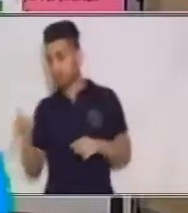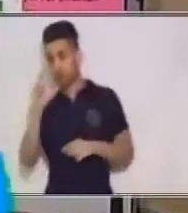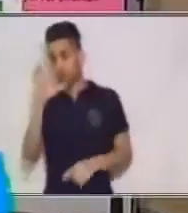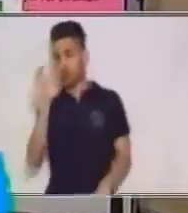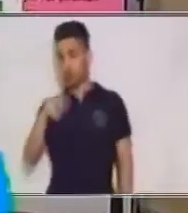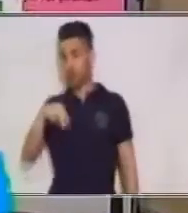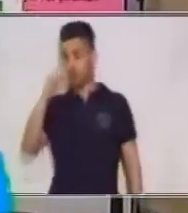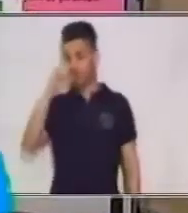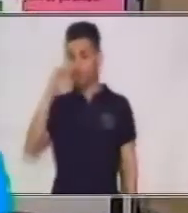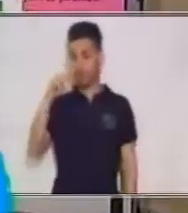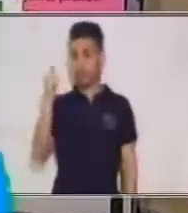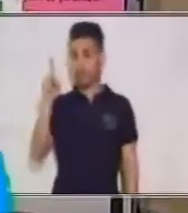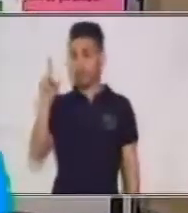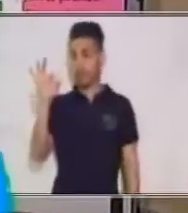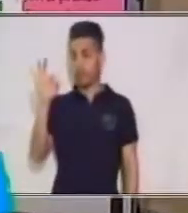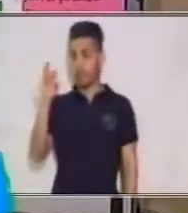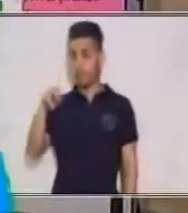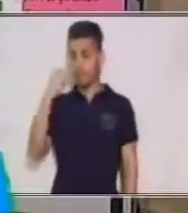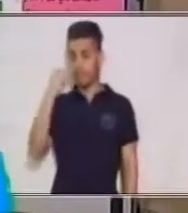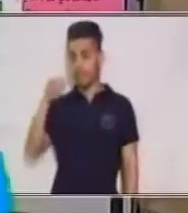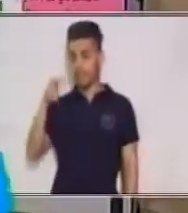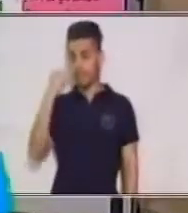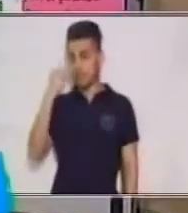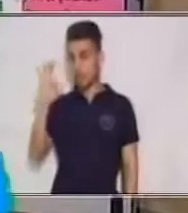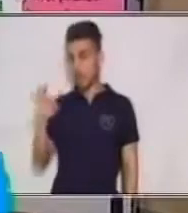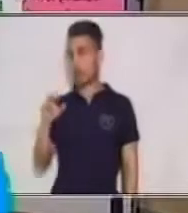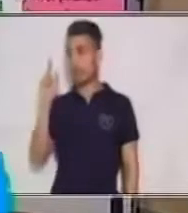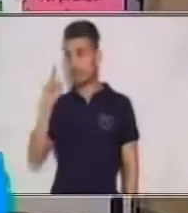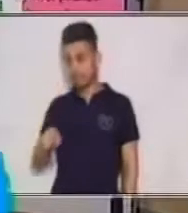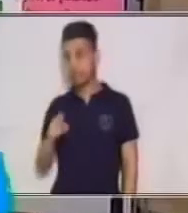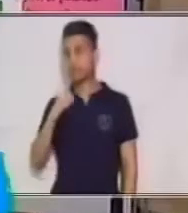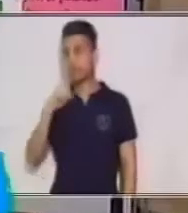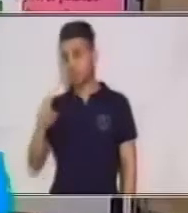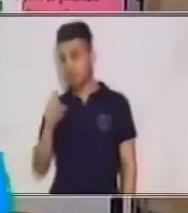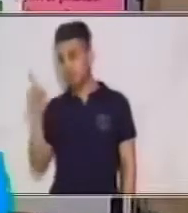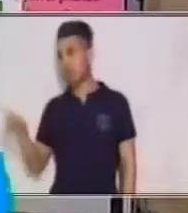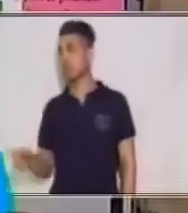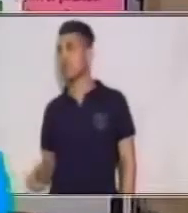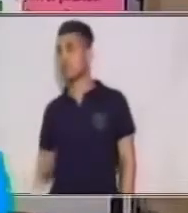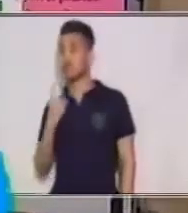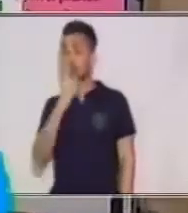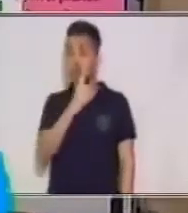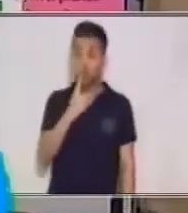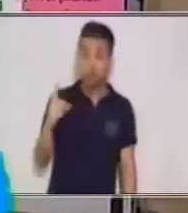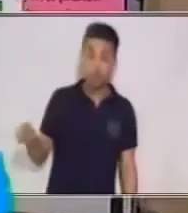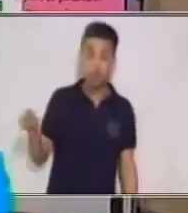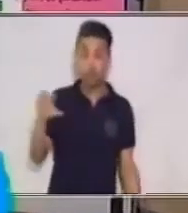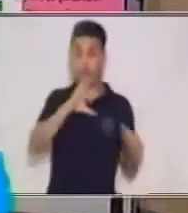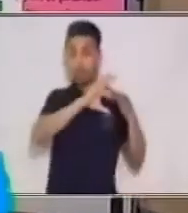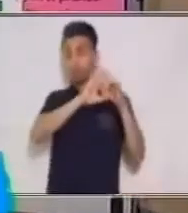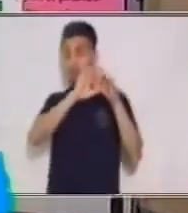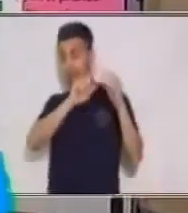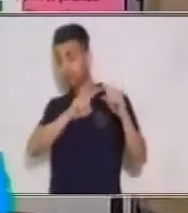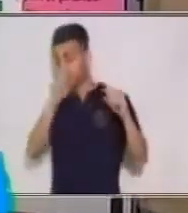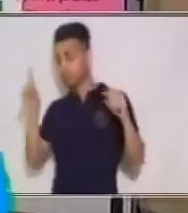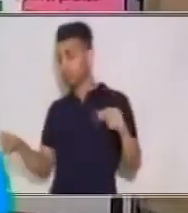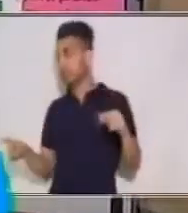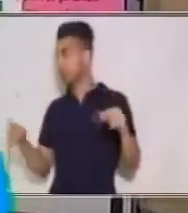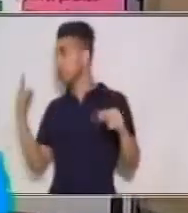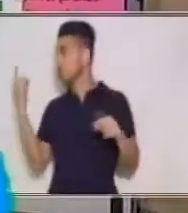porque eso es lo que nos están preguntando. ¿Será que cada elemento del dominio tiene un solo elemento que corresponde,